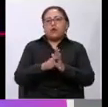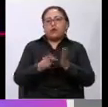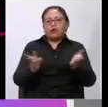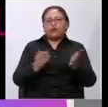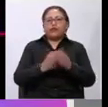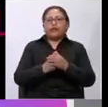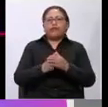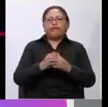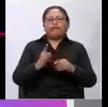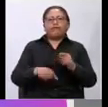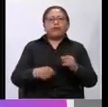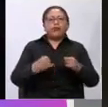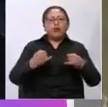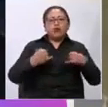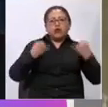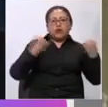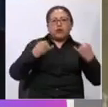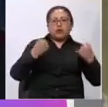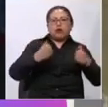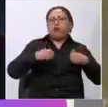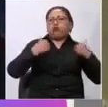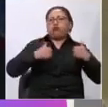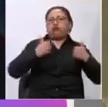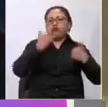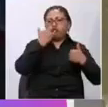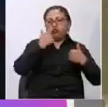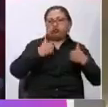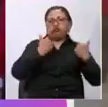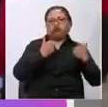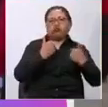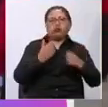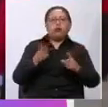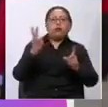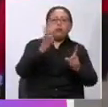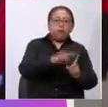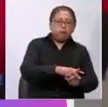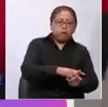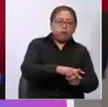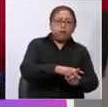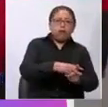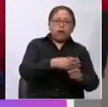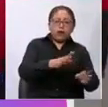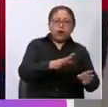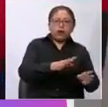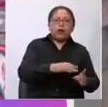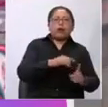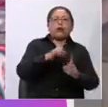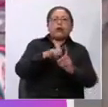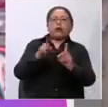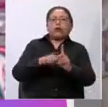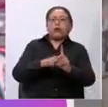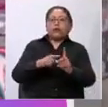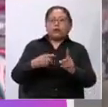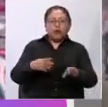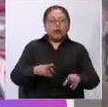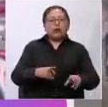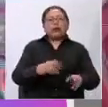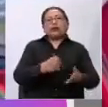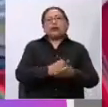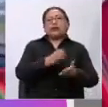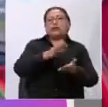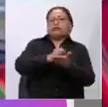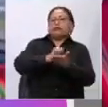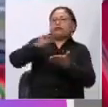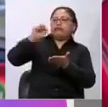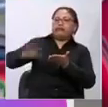impiden que niñas o adolescentes que han sido víctimas de violación o abuso sexual puedan acceder a una interrupción